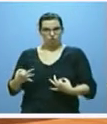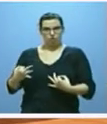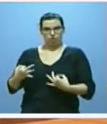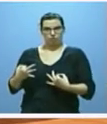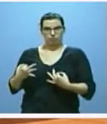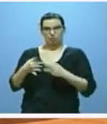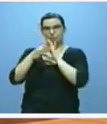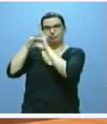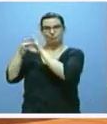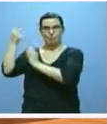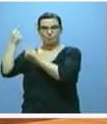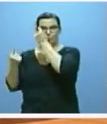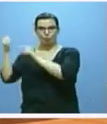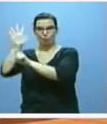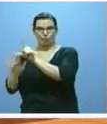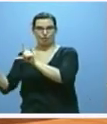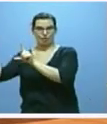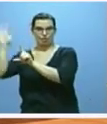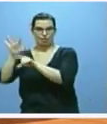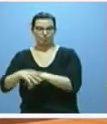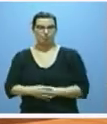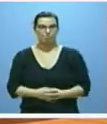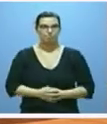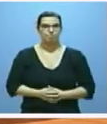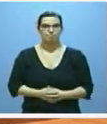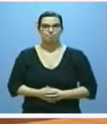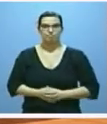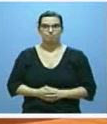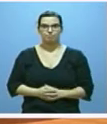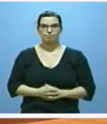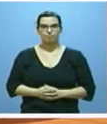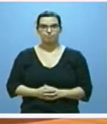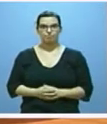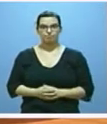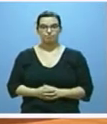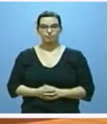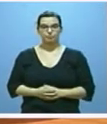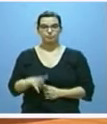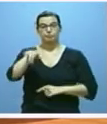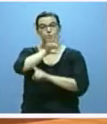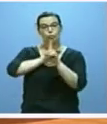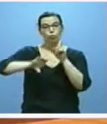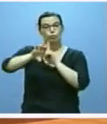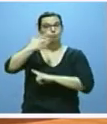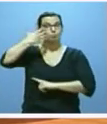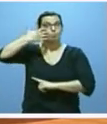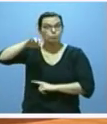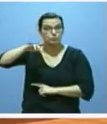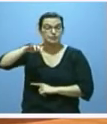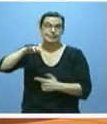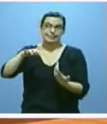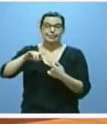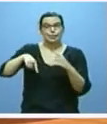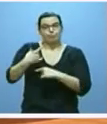presupuesto del Estado para este mismo ejercicio. Ese singular contexto ha puesto de manifiesto